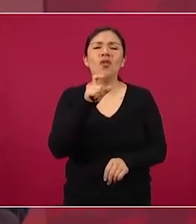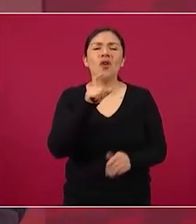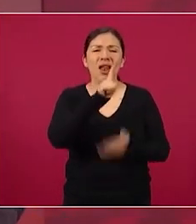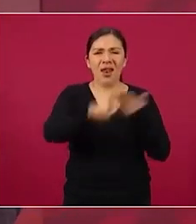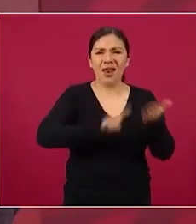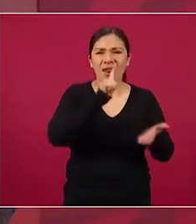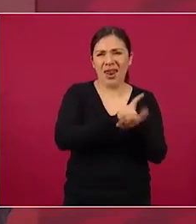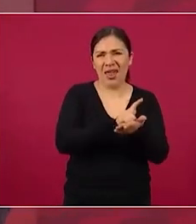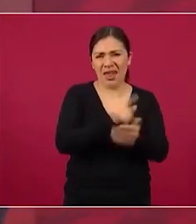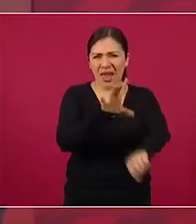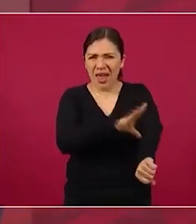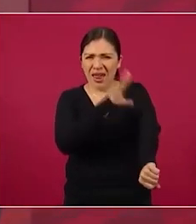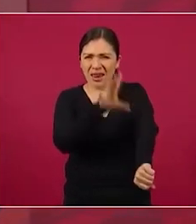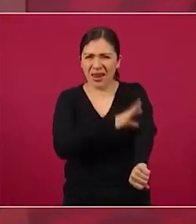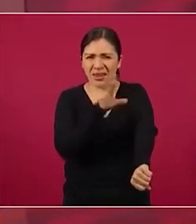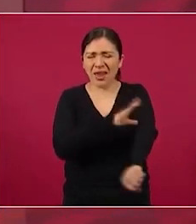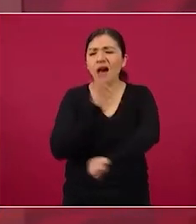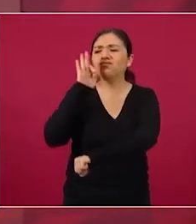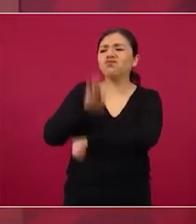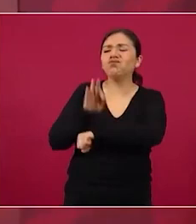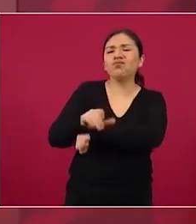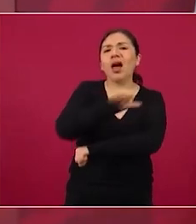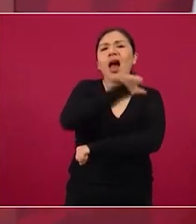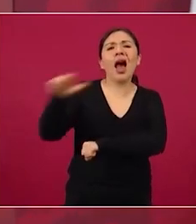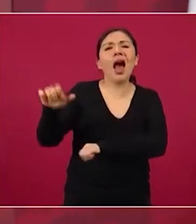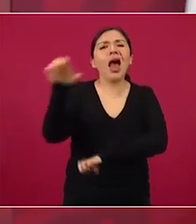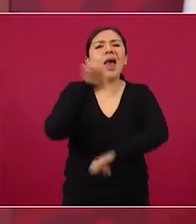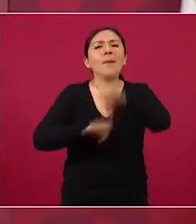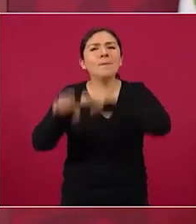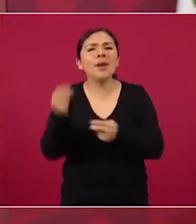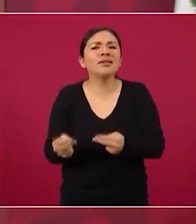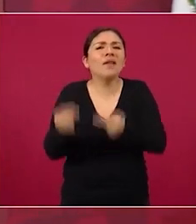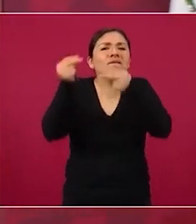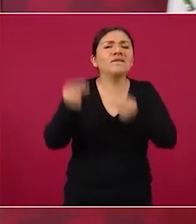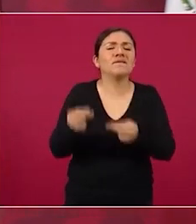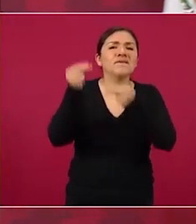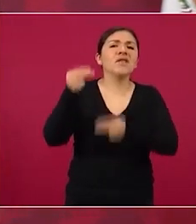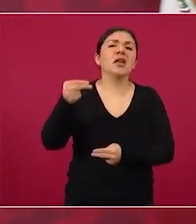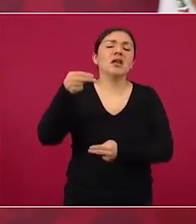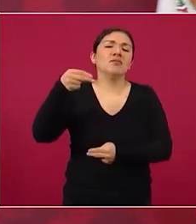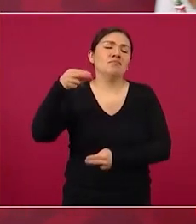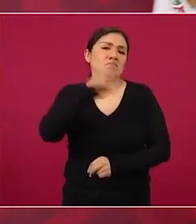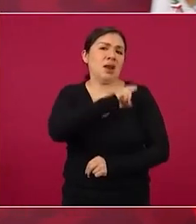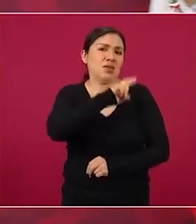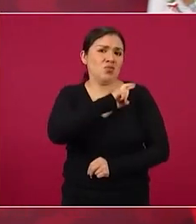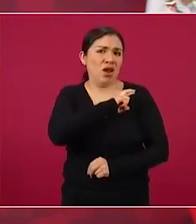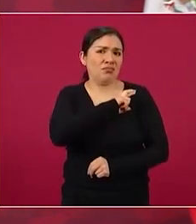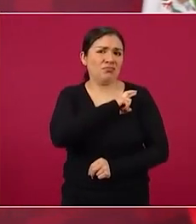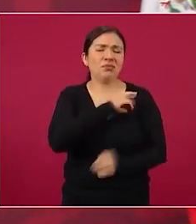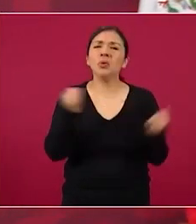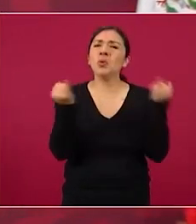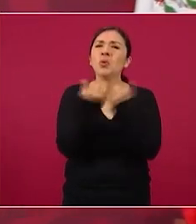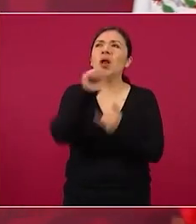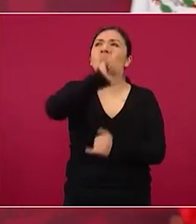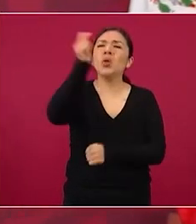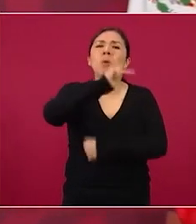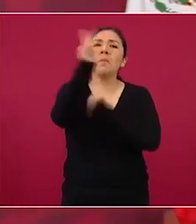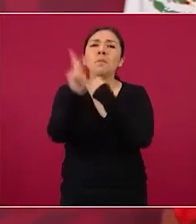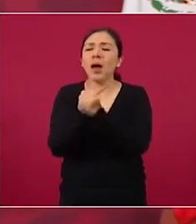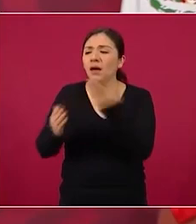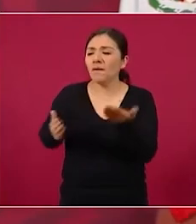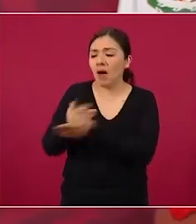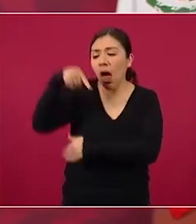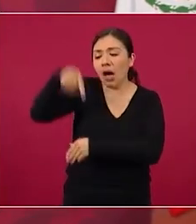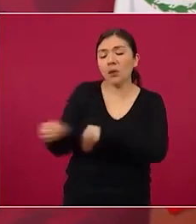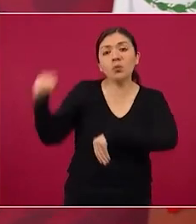a las empresas particulares sobre todo extranjeras y que es injusto que reciban subsidios